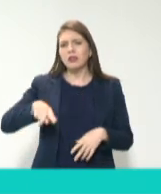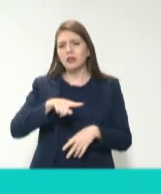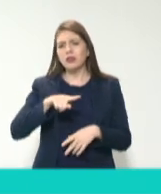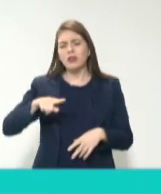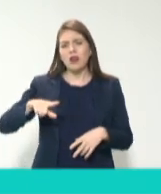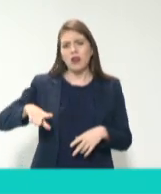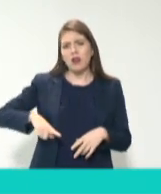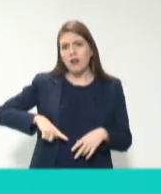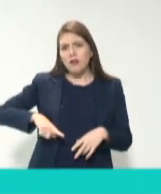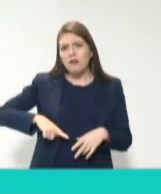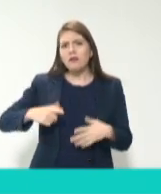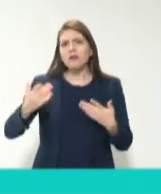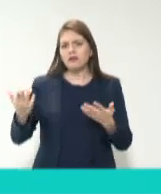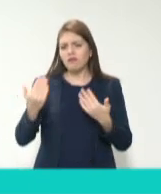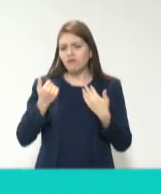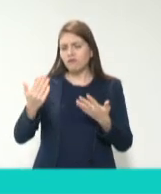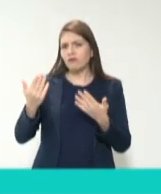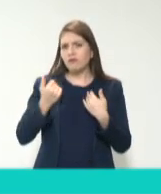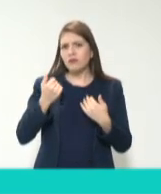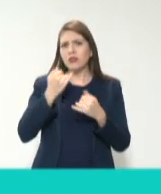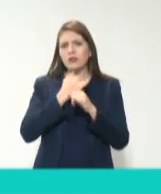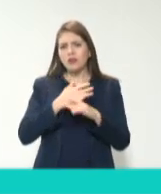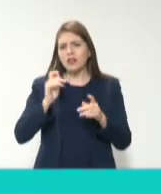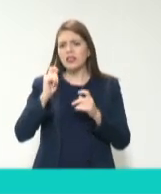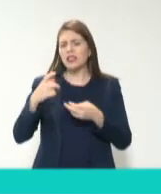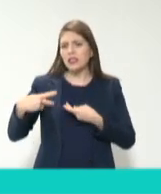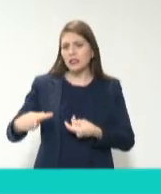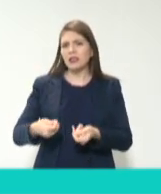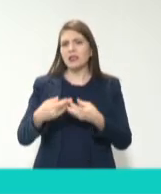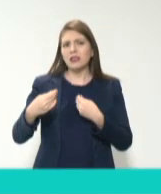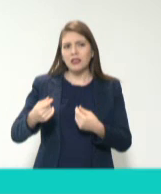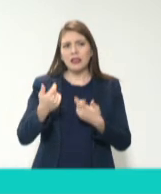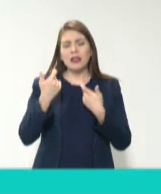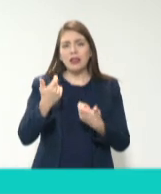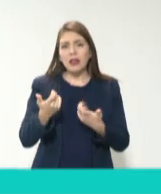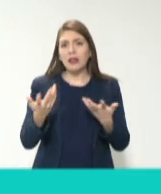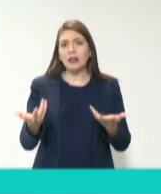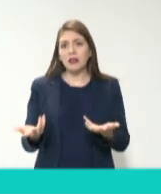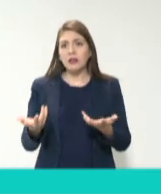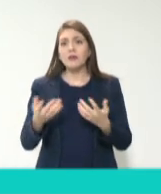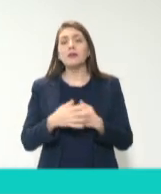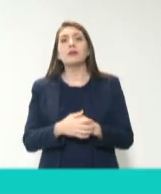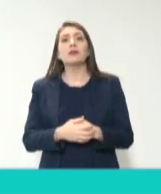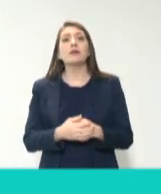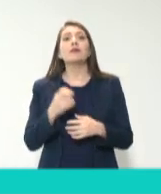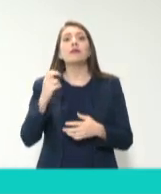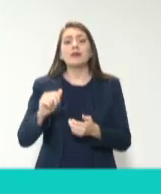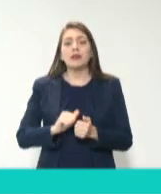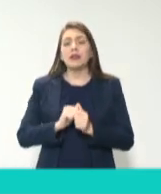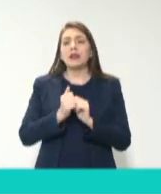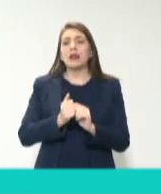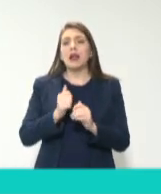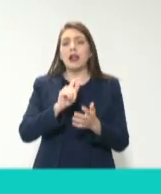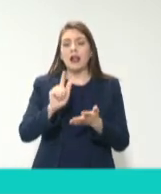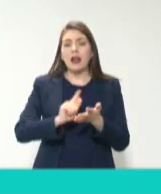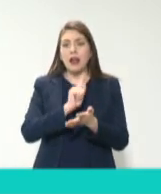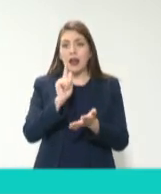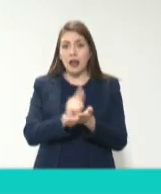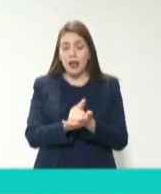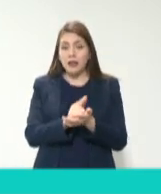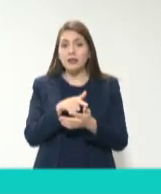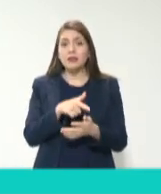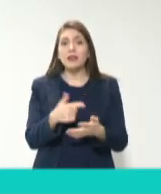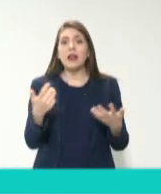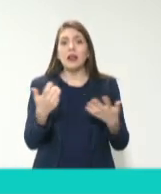rendición de cuentas. Entonces, surge la ley, el sistema en donde tres ejes son muy